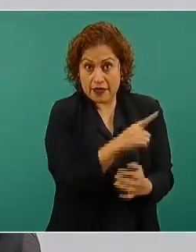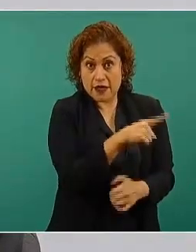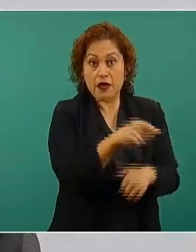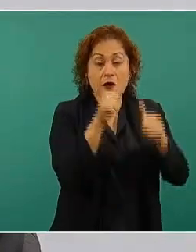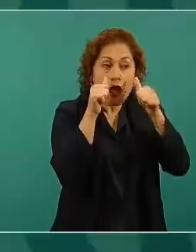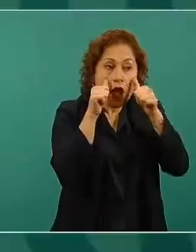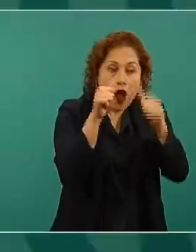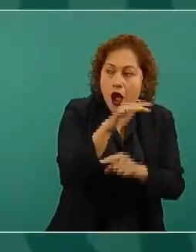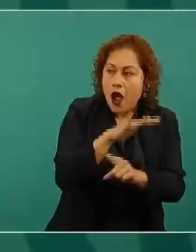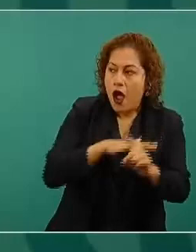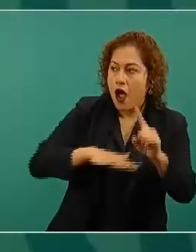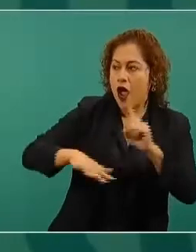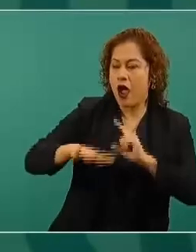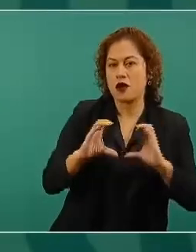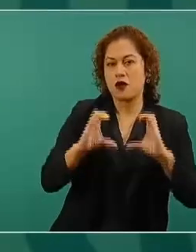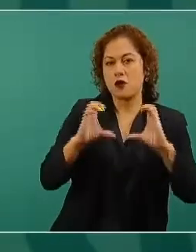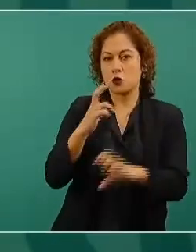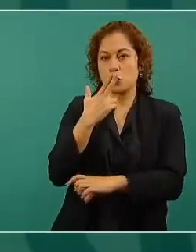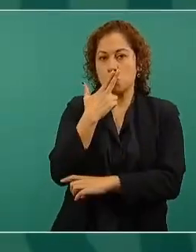el medio ambiente.